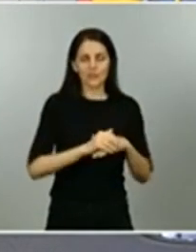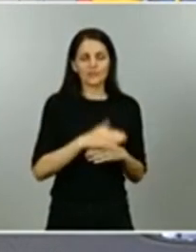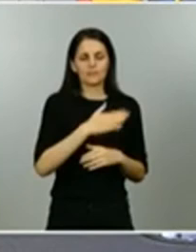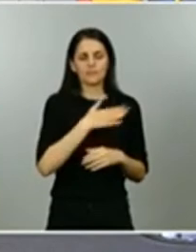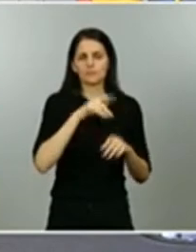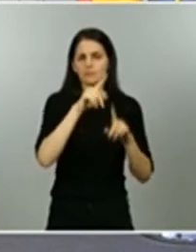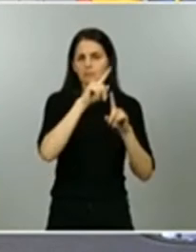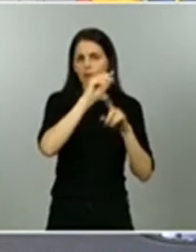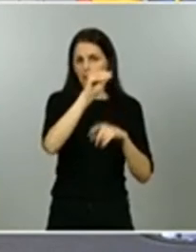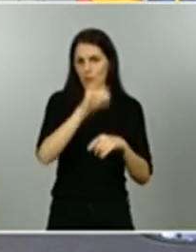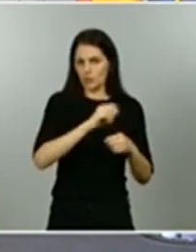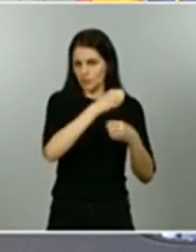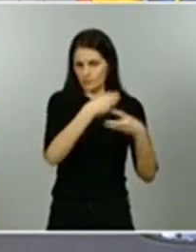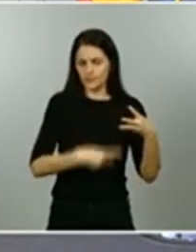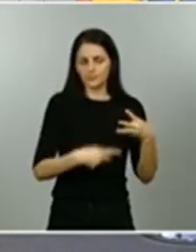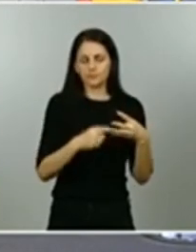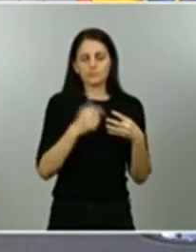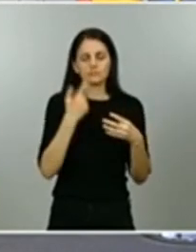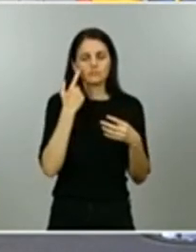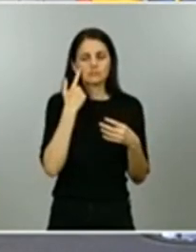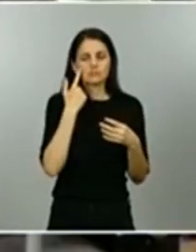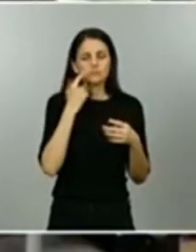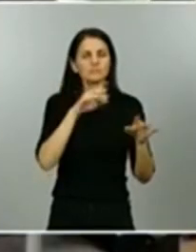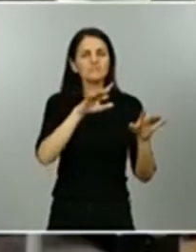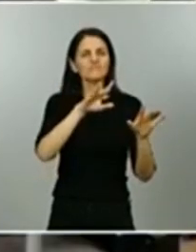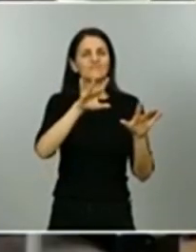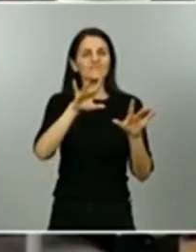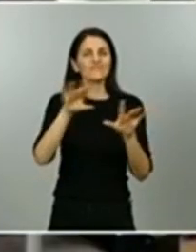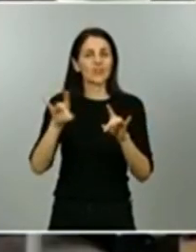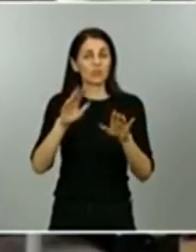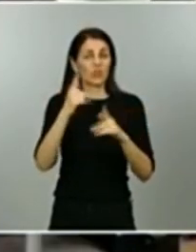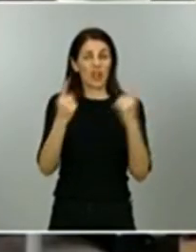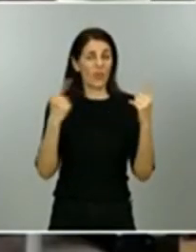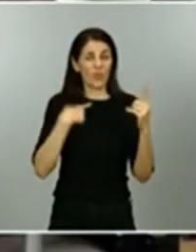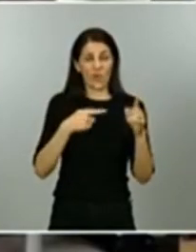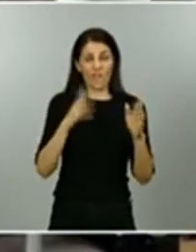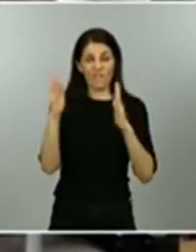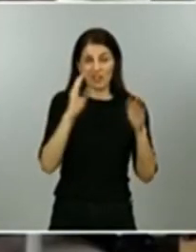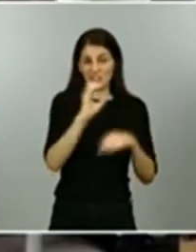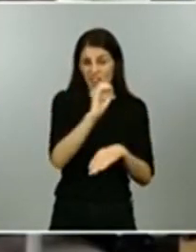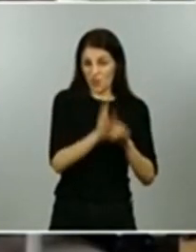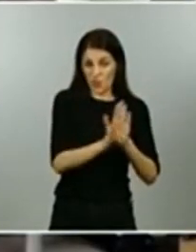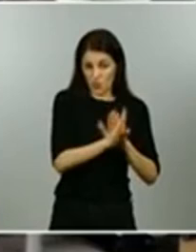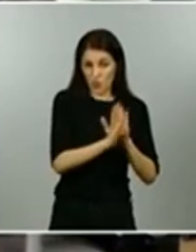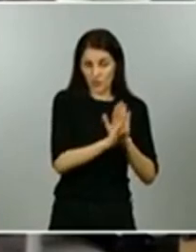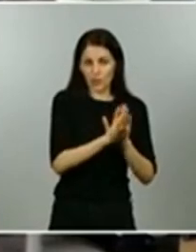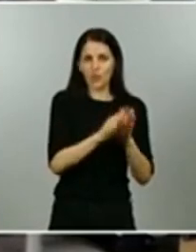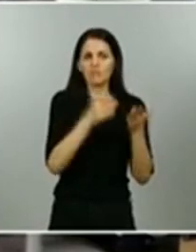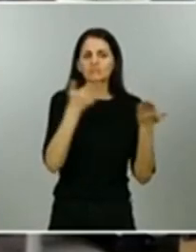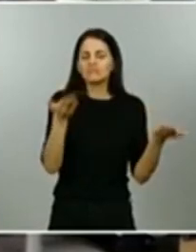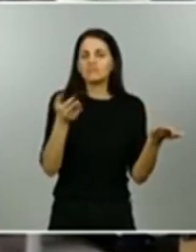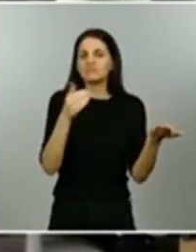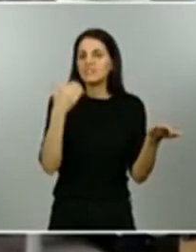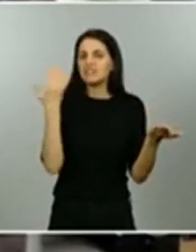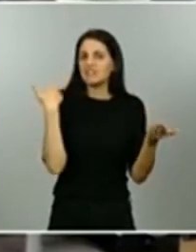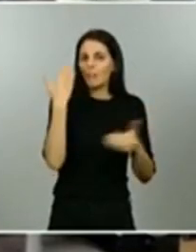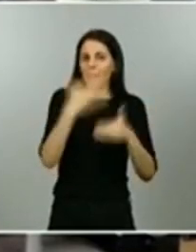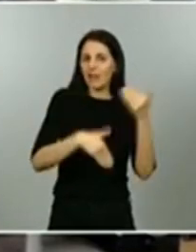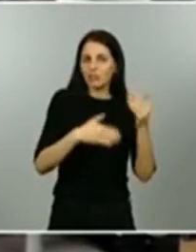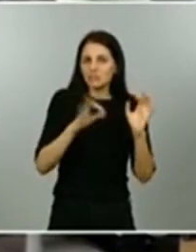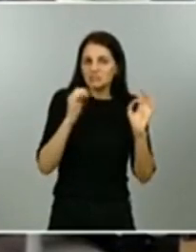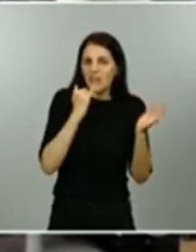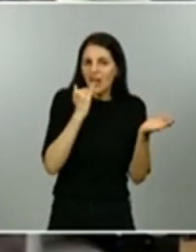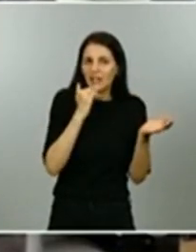en cuanto a los territorios que no han pasado de fase que van a tener que esperar hay plazos ya concretos van a tener que esperar otros